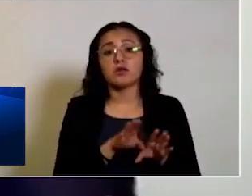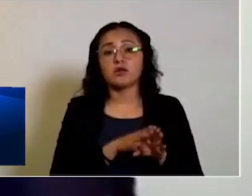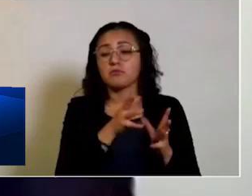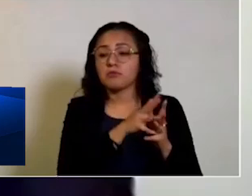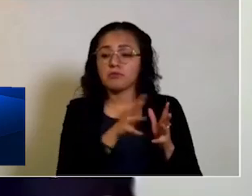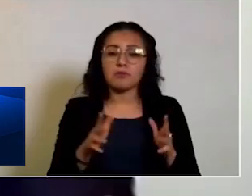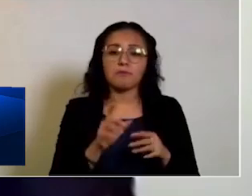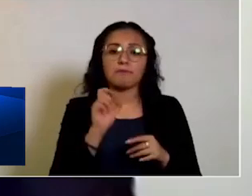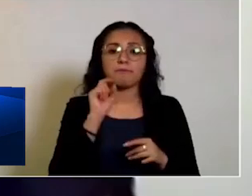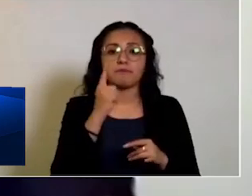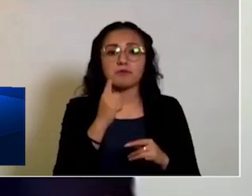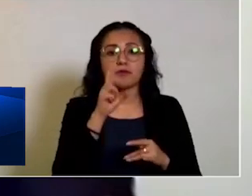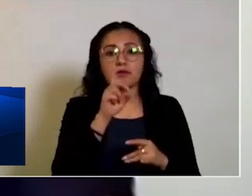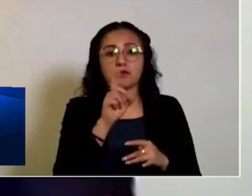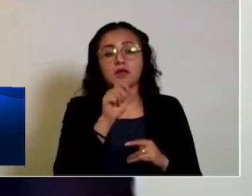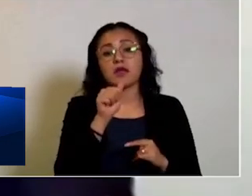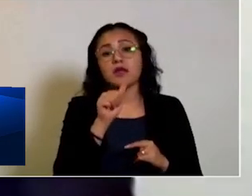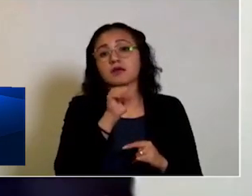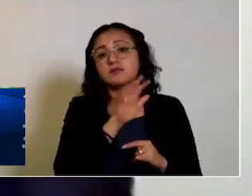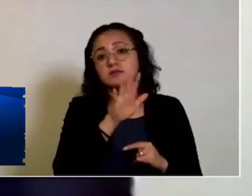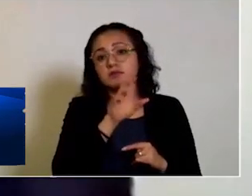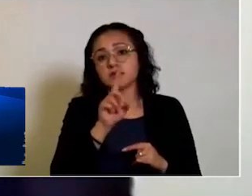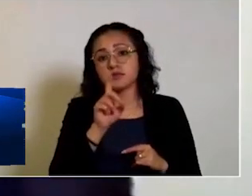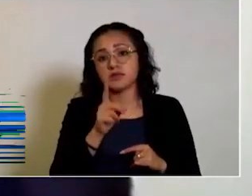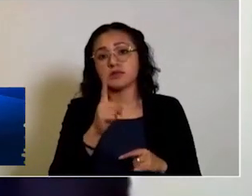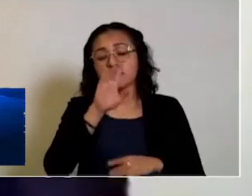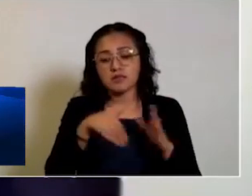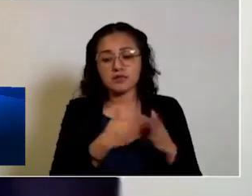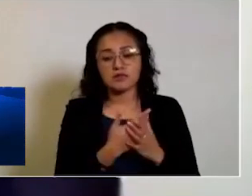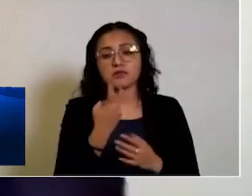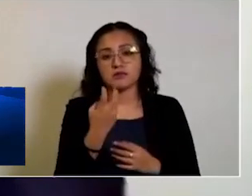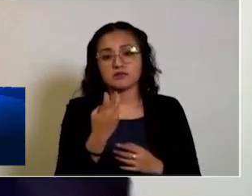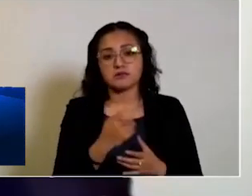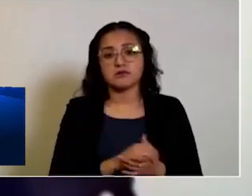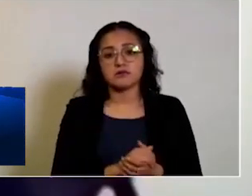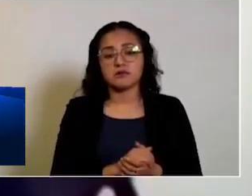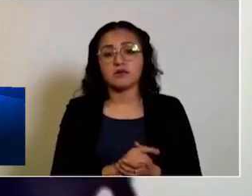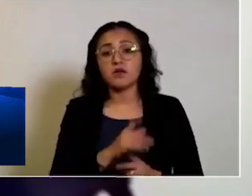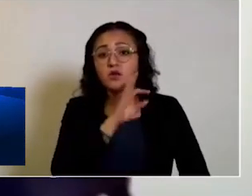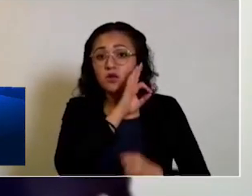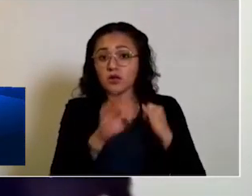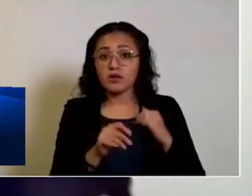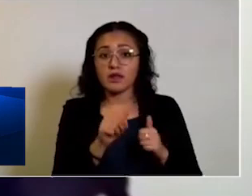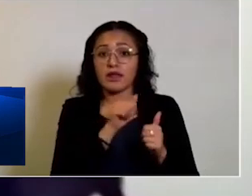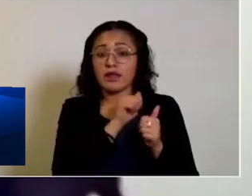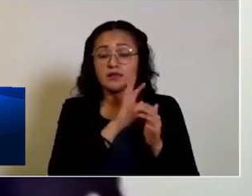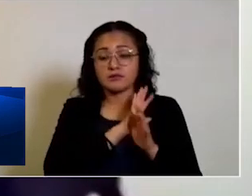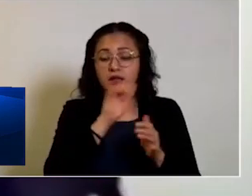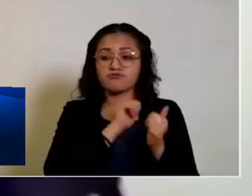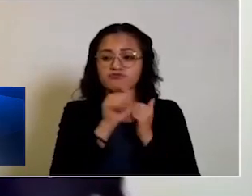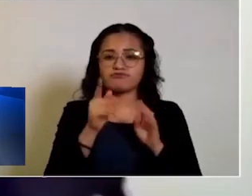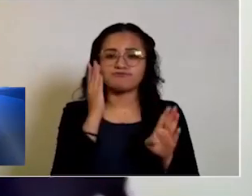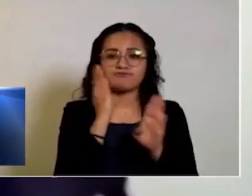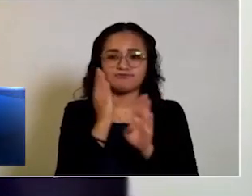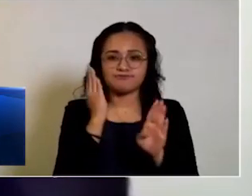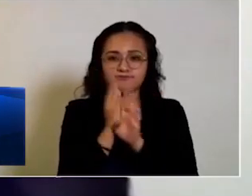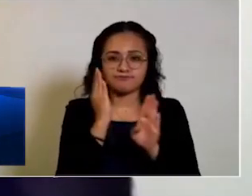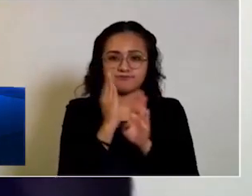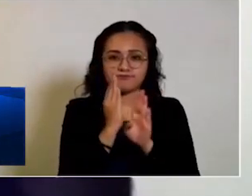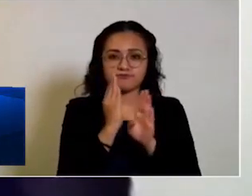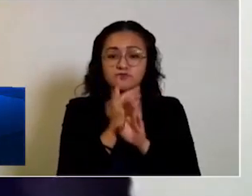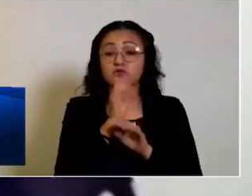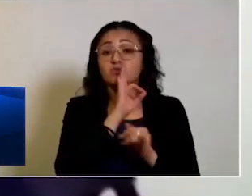en el horario de 21.30 a 5.30 horas del día siguiente. La última corrida de la red urbana de transporte